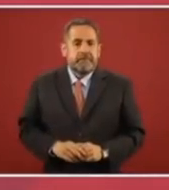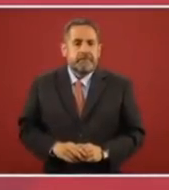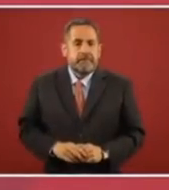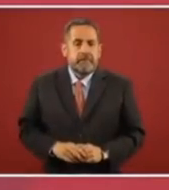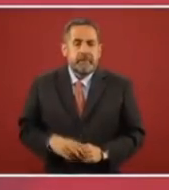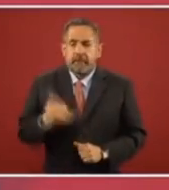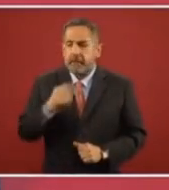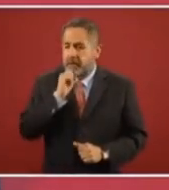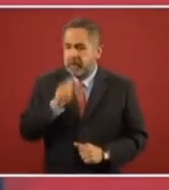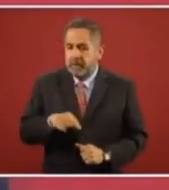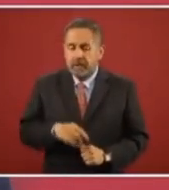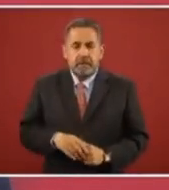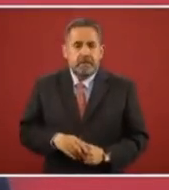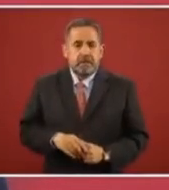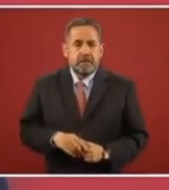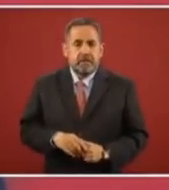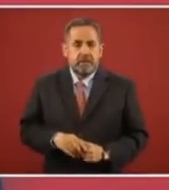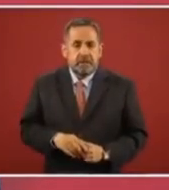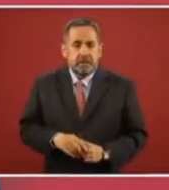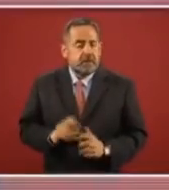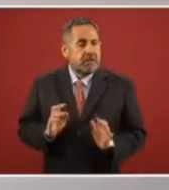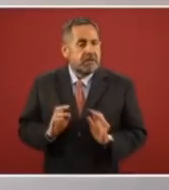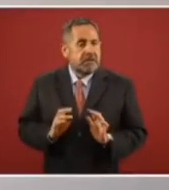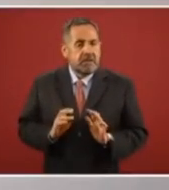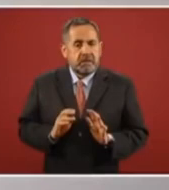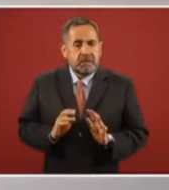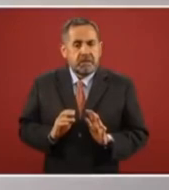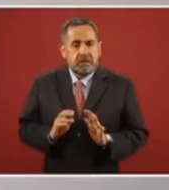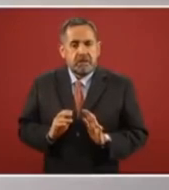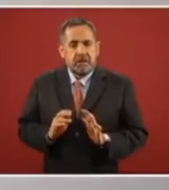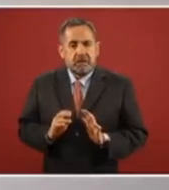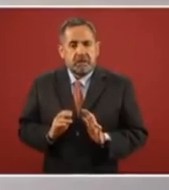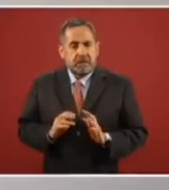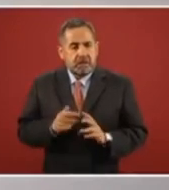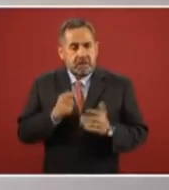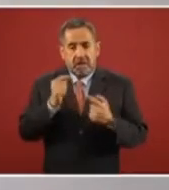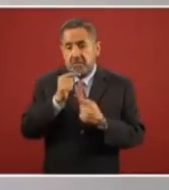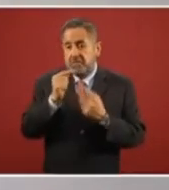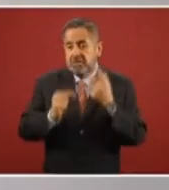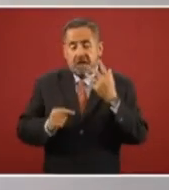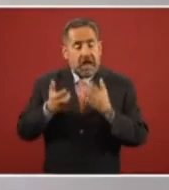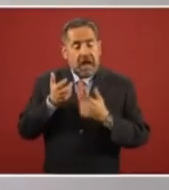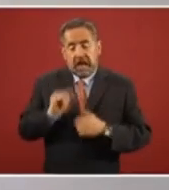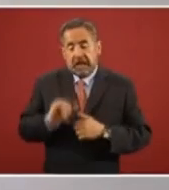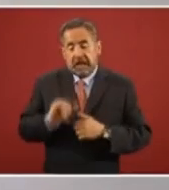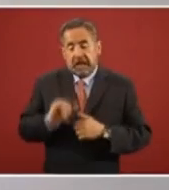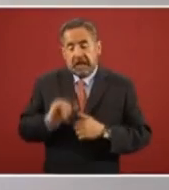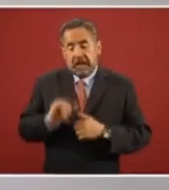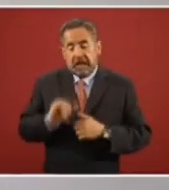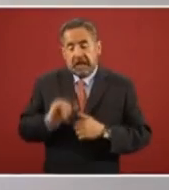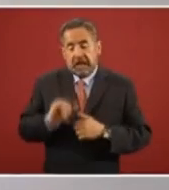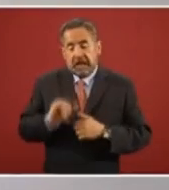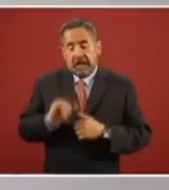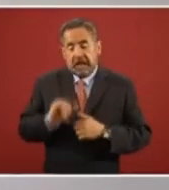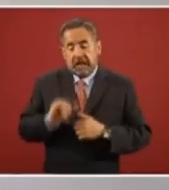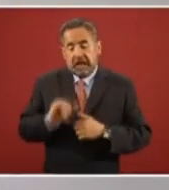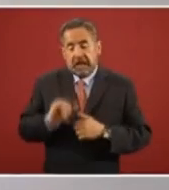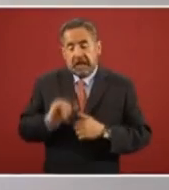...y... ...de... ...todo lo que ha... ...eh... ...reo... ...representado nuestra política exterior... ???